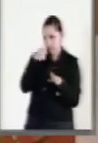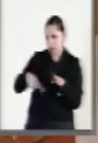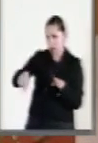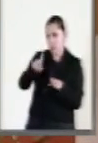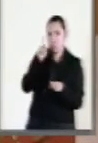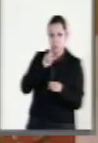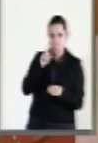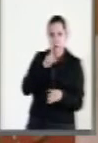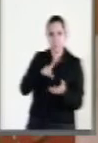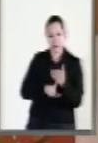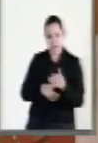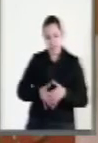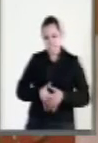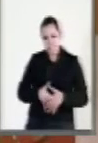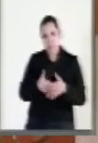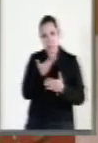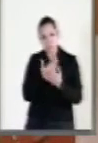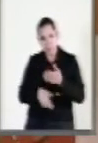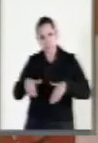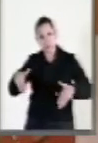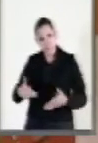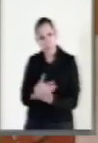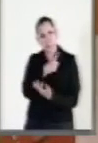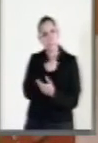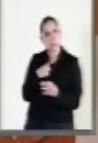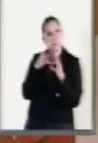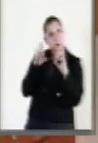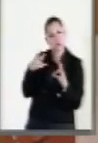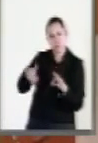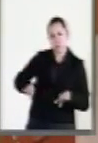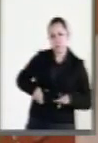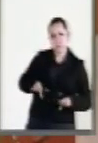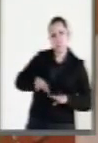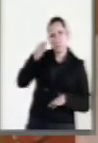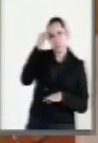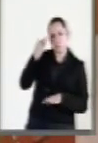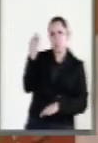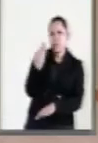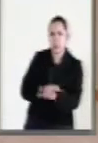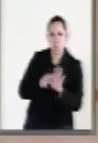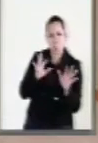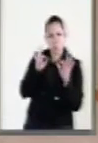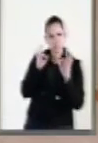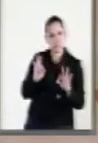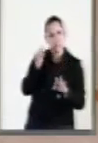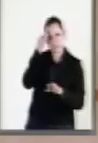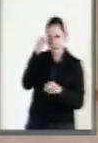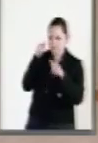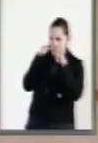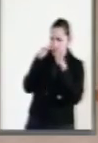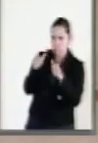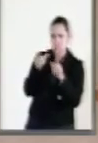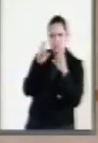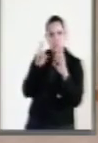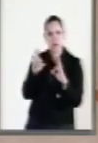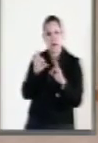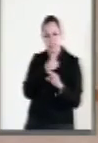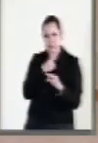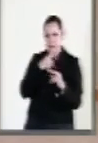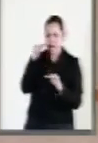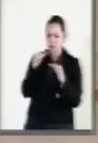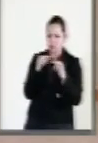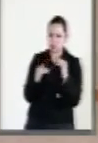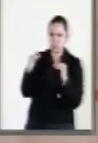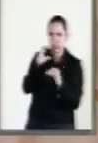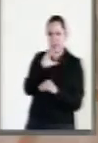acceso digno, oportuno y con calidad a los servicios de salud. Es cuanto, Presidenta, y por el apoyo, muchas